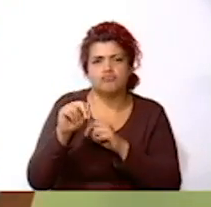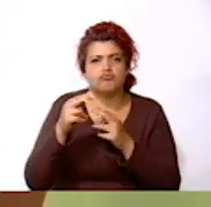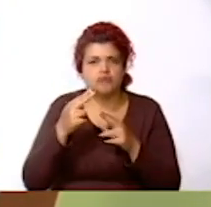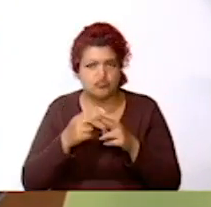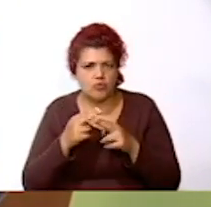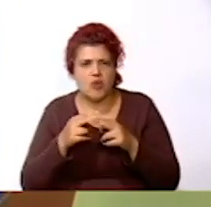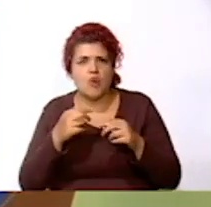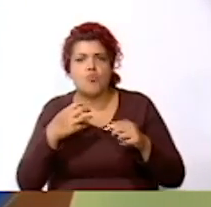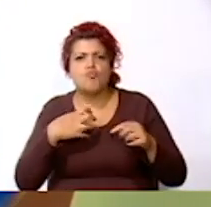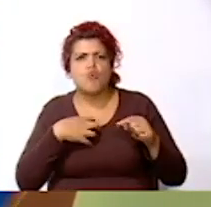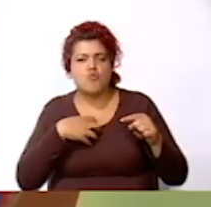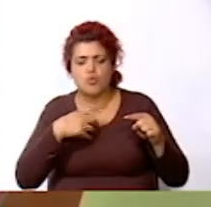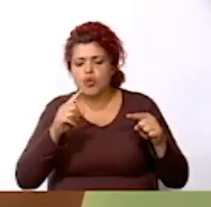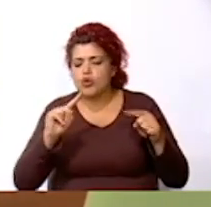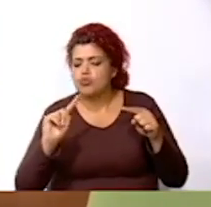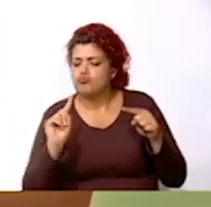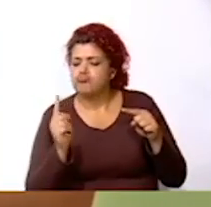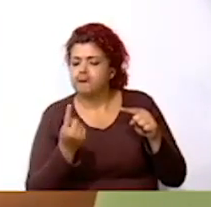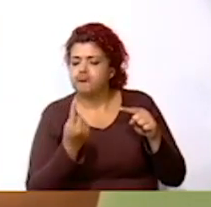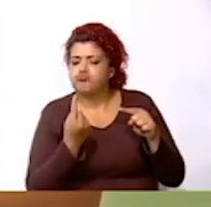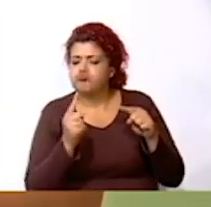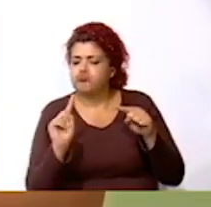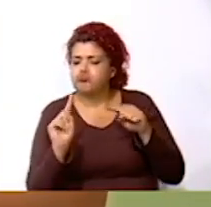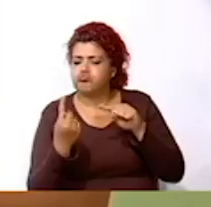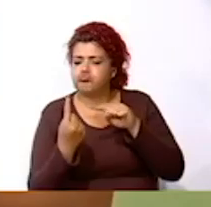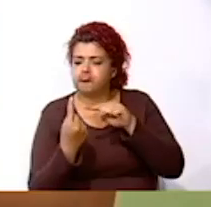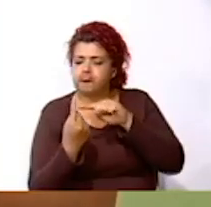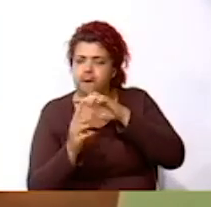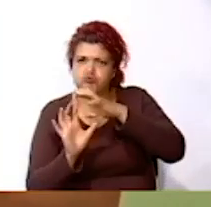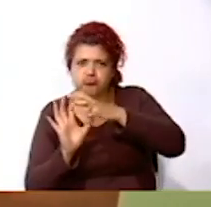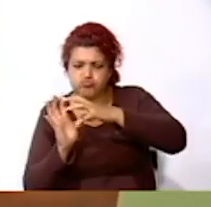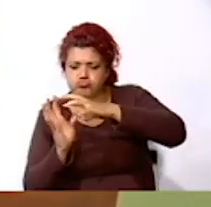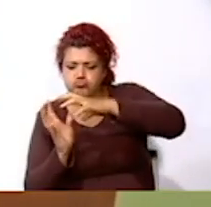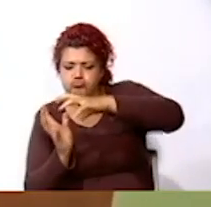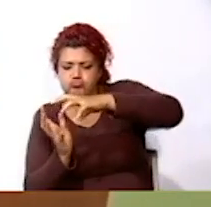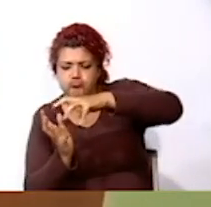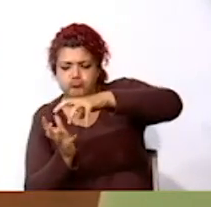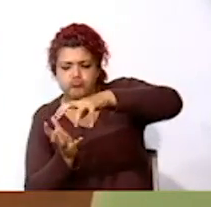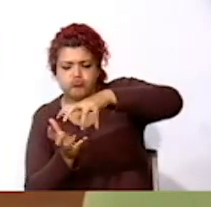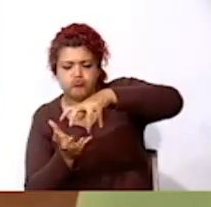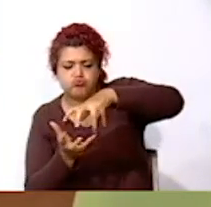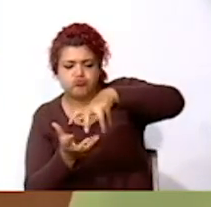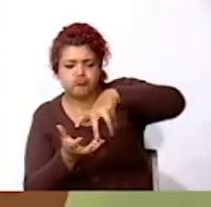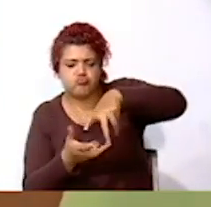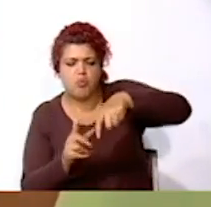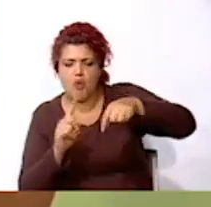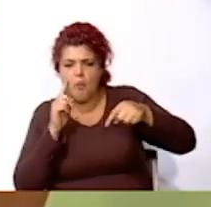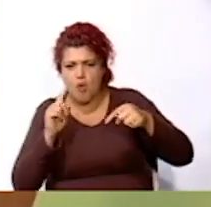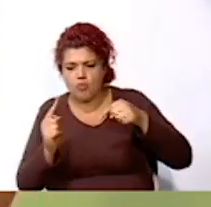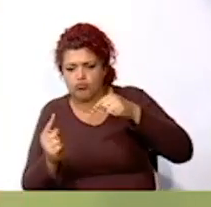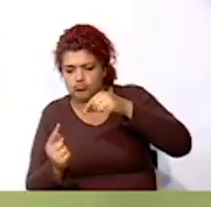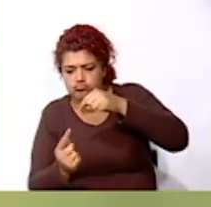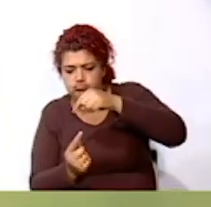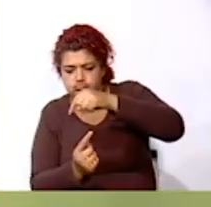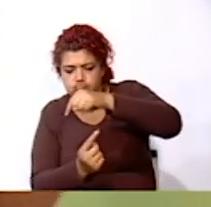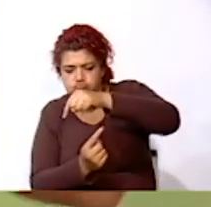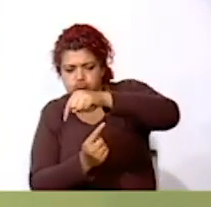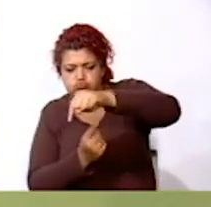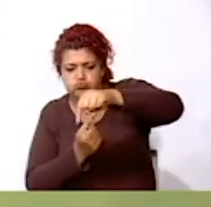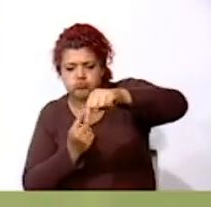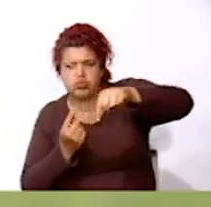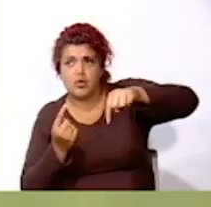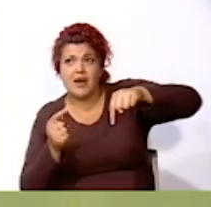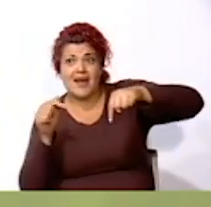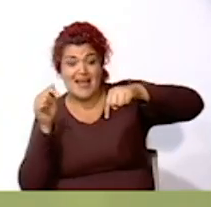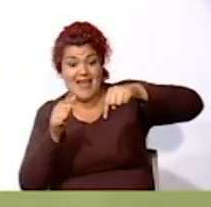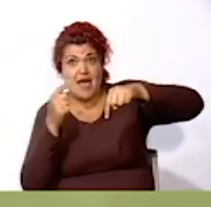tierra Que le da vuelta al sol Como ya ustedes lo vieron En el video Y en las imágenes Ella va